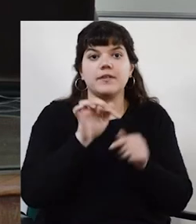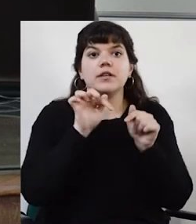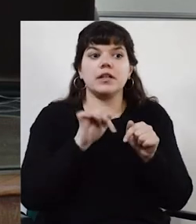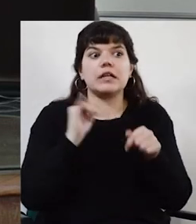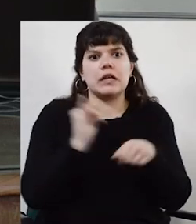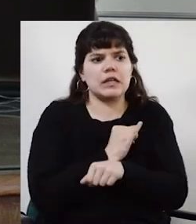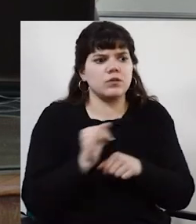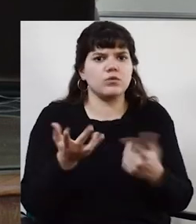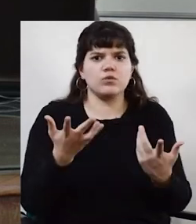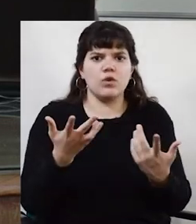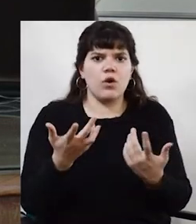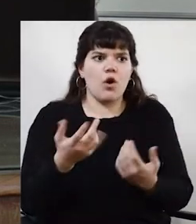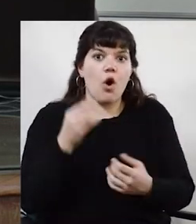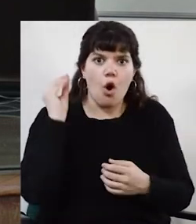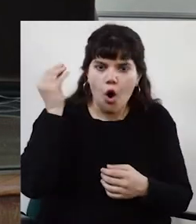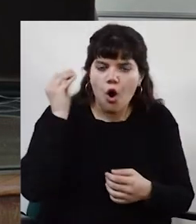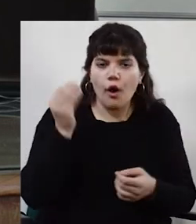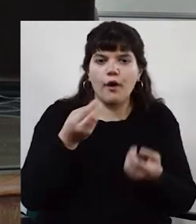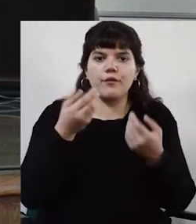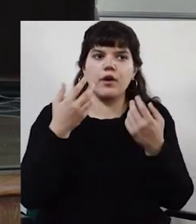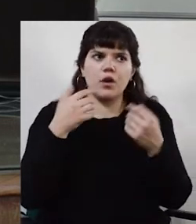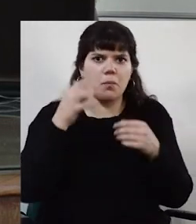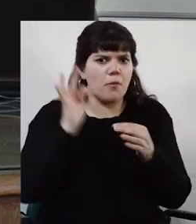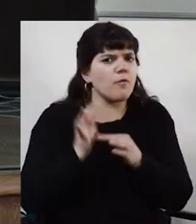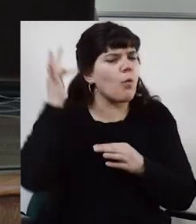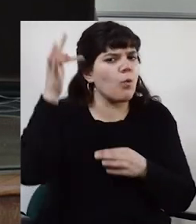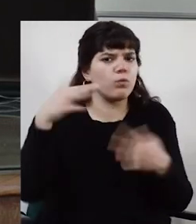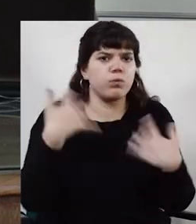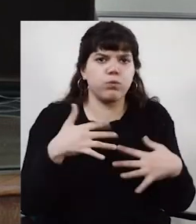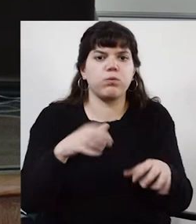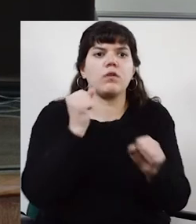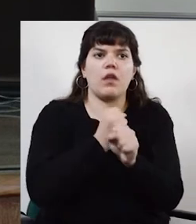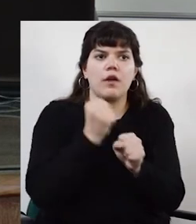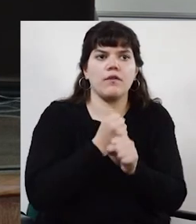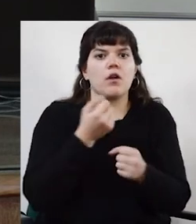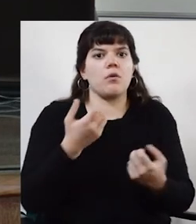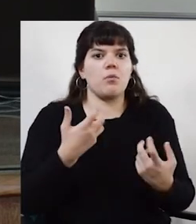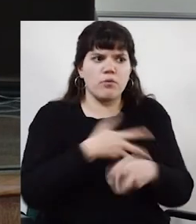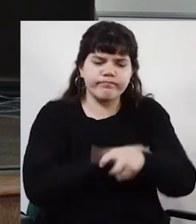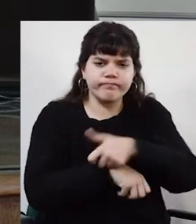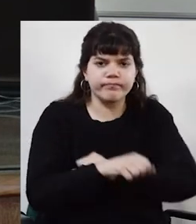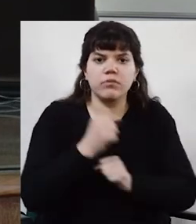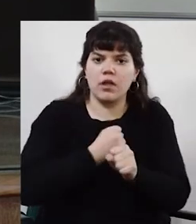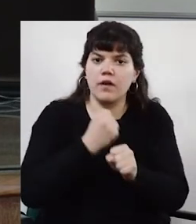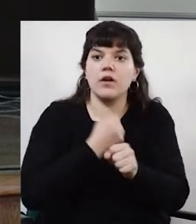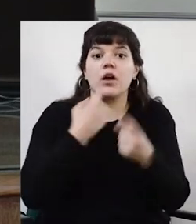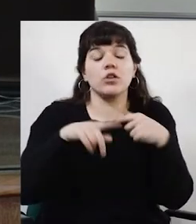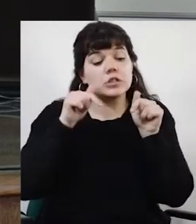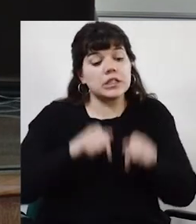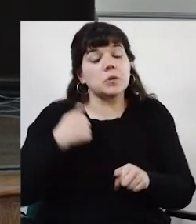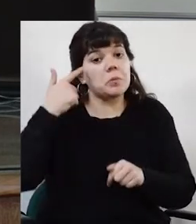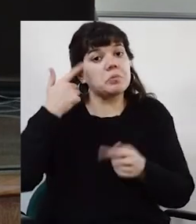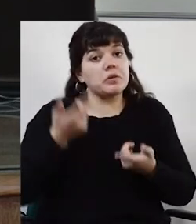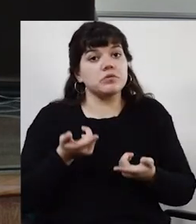una institución viva, joven, con mucho por delante, con muchas ganas. Y bueno, me parece que esto